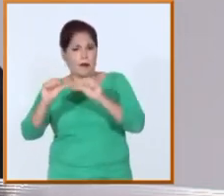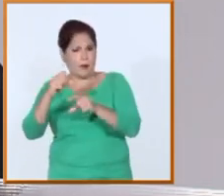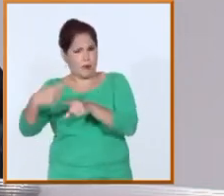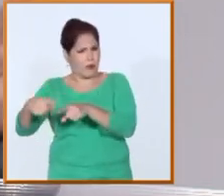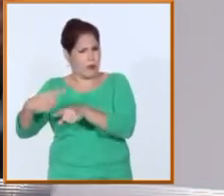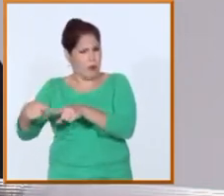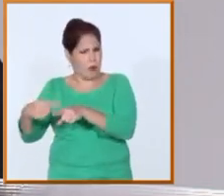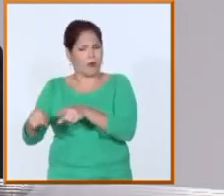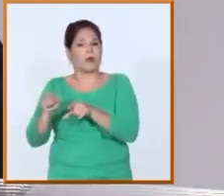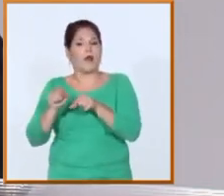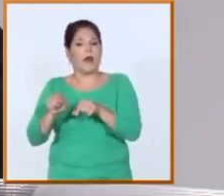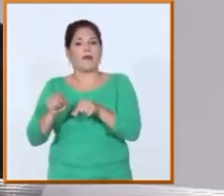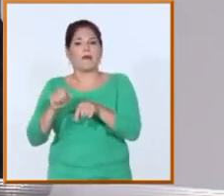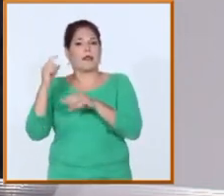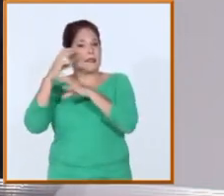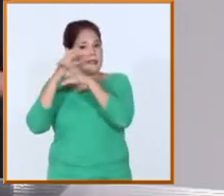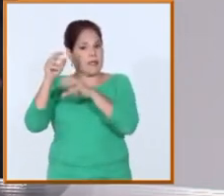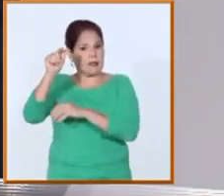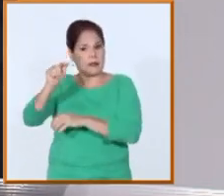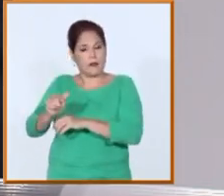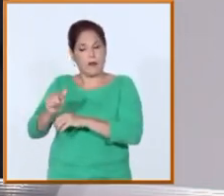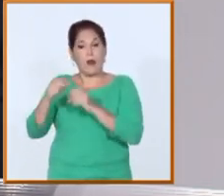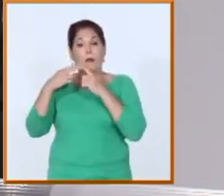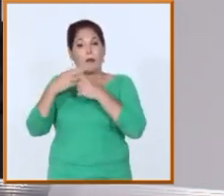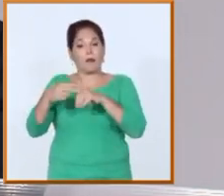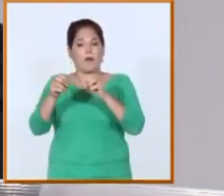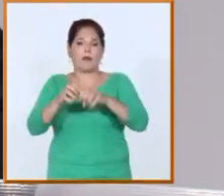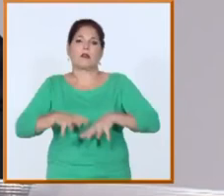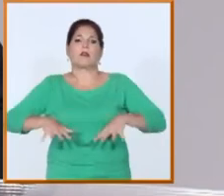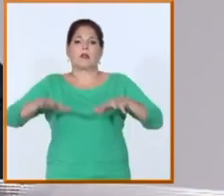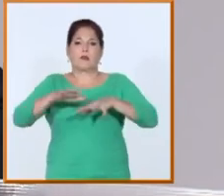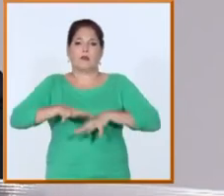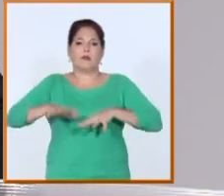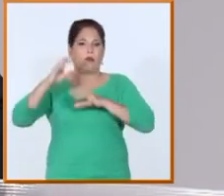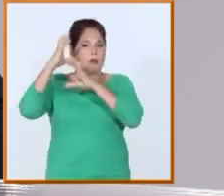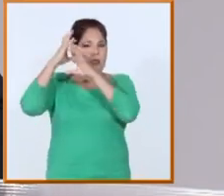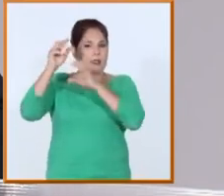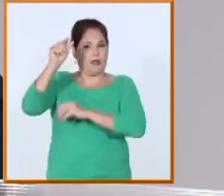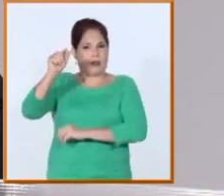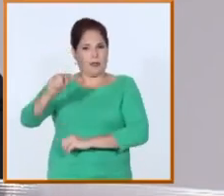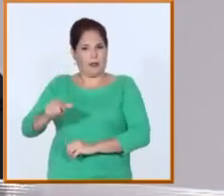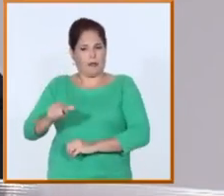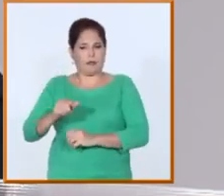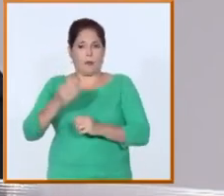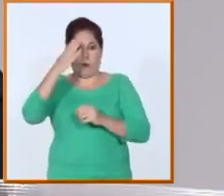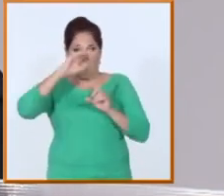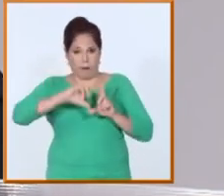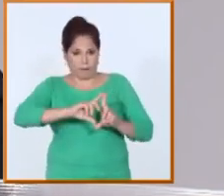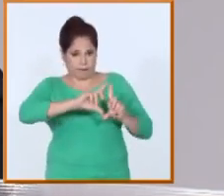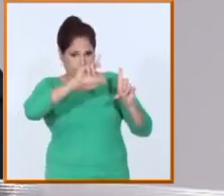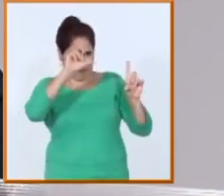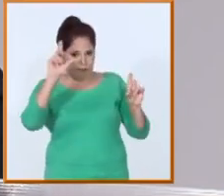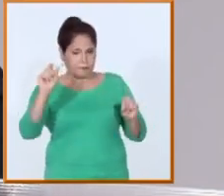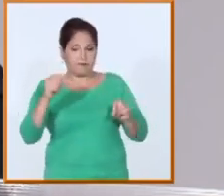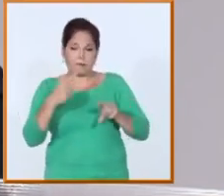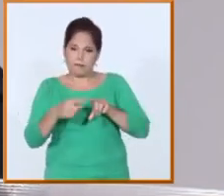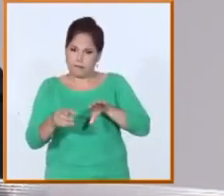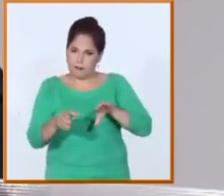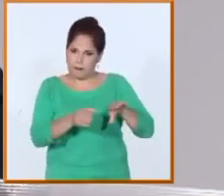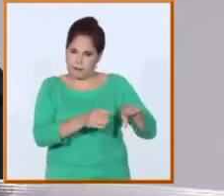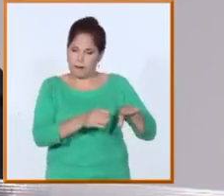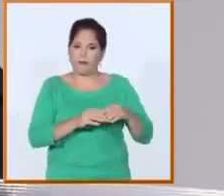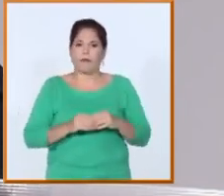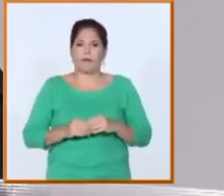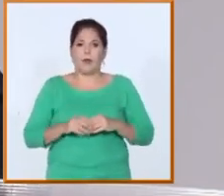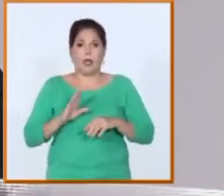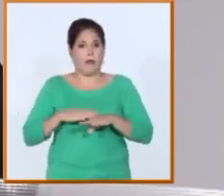a la aplicación de la ciencia, la solución de los problemas de estas ramas de saber en el país. Luego, me pasé a